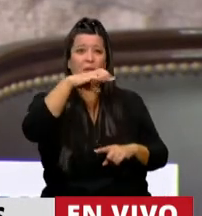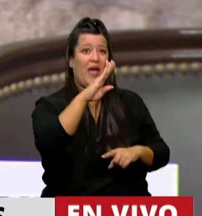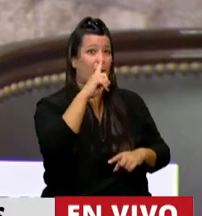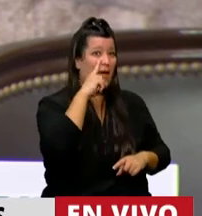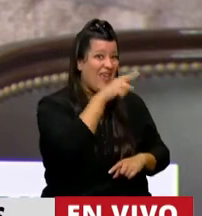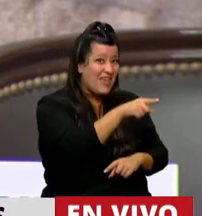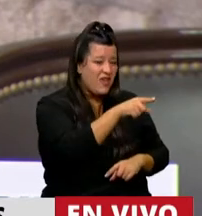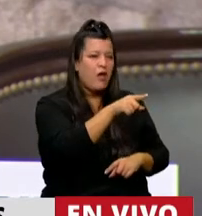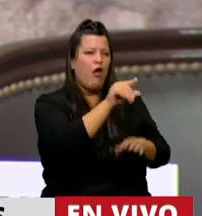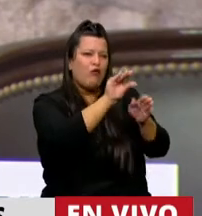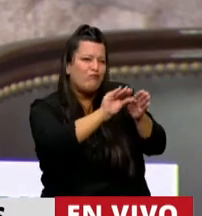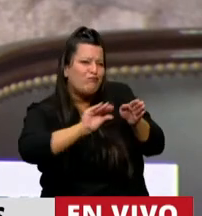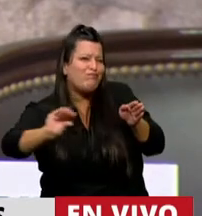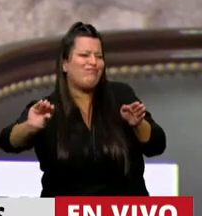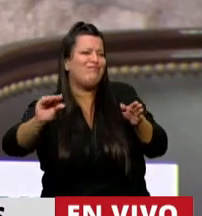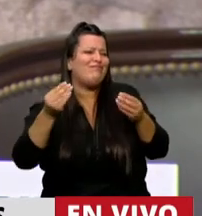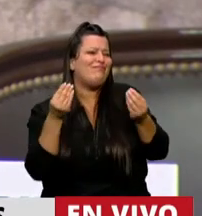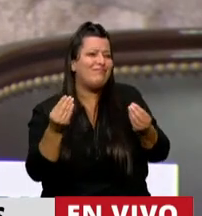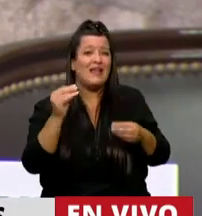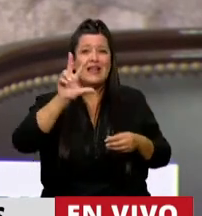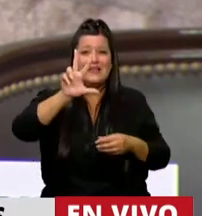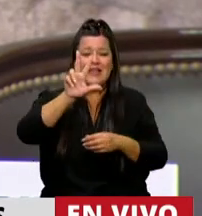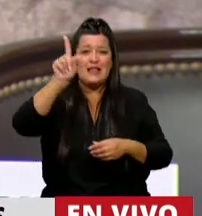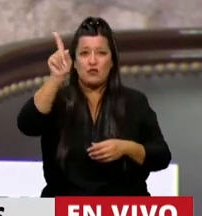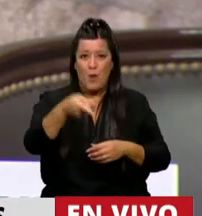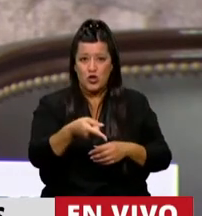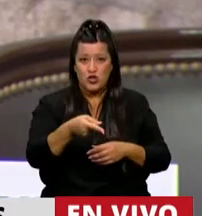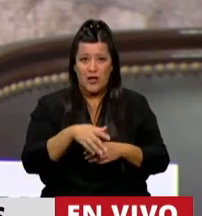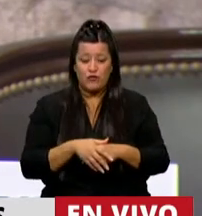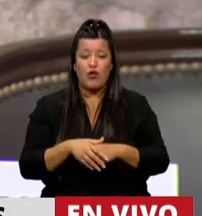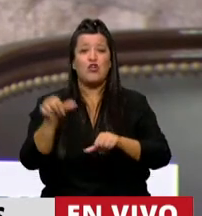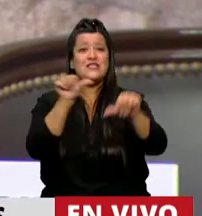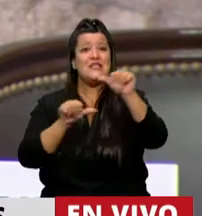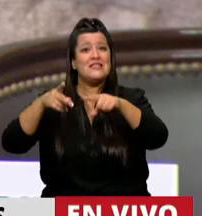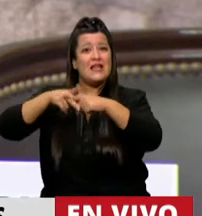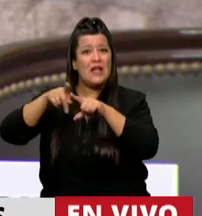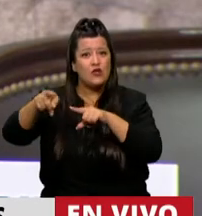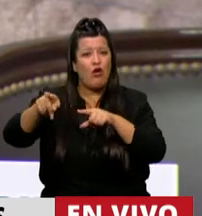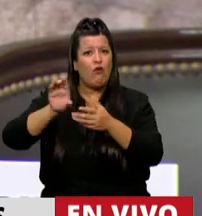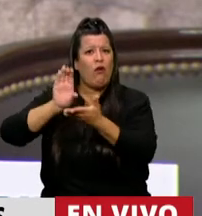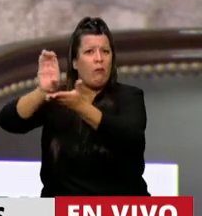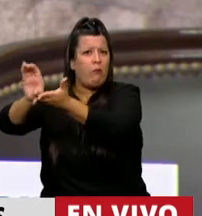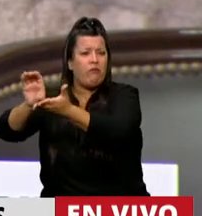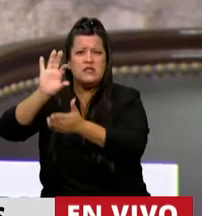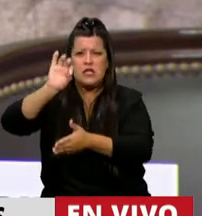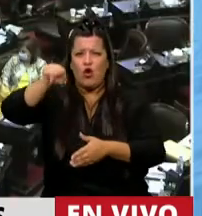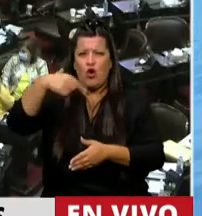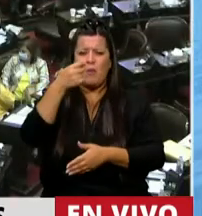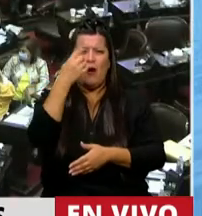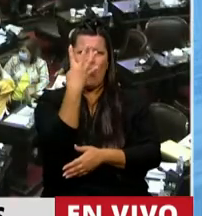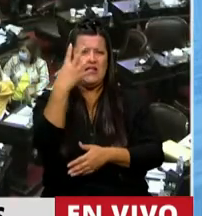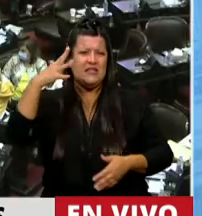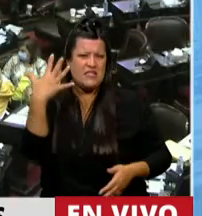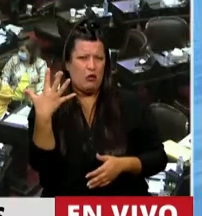lo que va a insumir la deuda externa del PBI son 3 puntos y de ciencia y tecnología se van a destinar 0,45. Entonces, hace